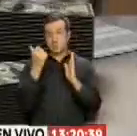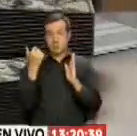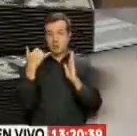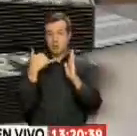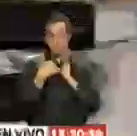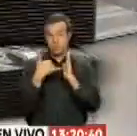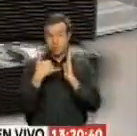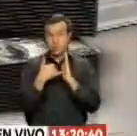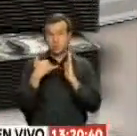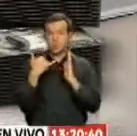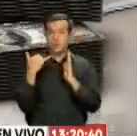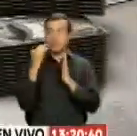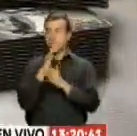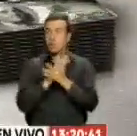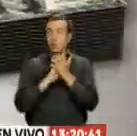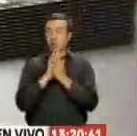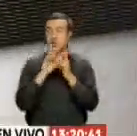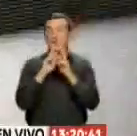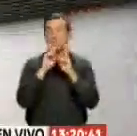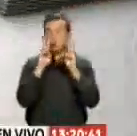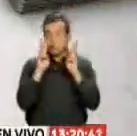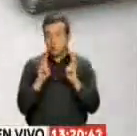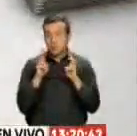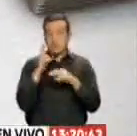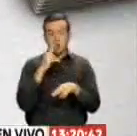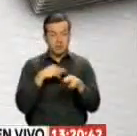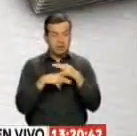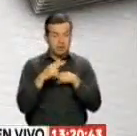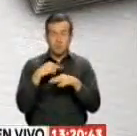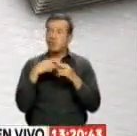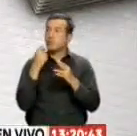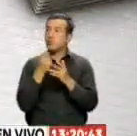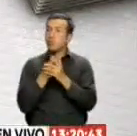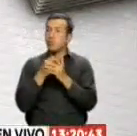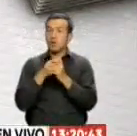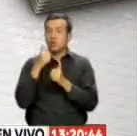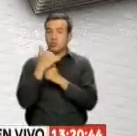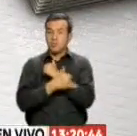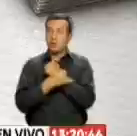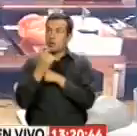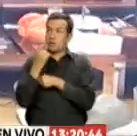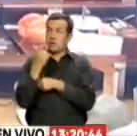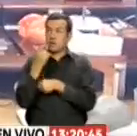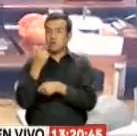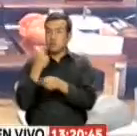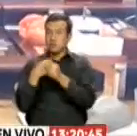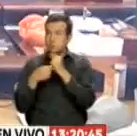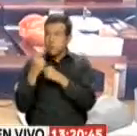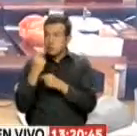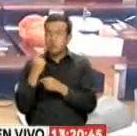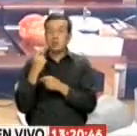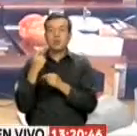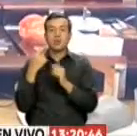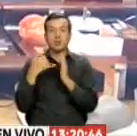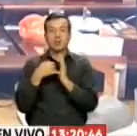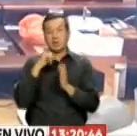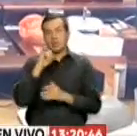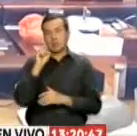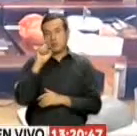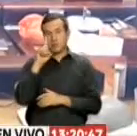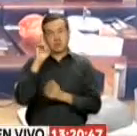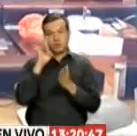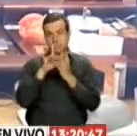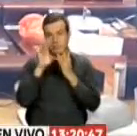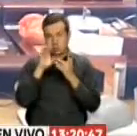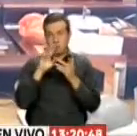impuestos distorsionantes Relacionados al volumen de negocios Y transferencias al exterior gradualmente Entre ellos el ISD La